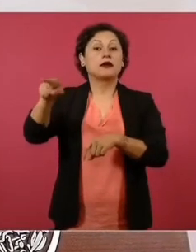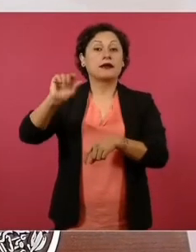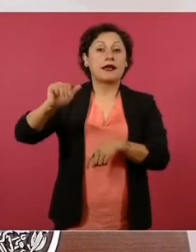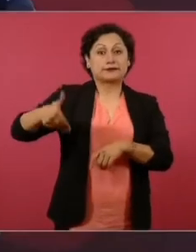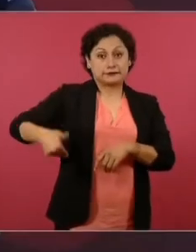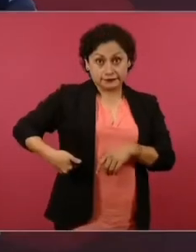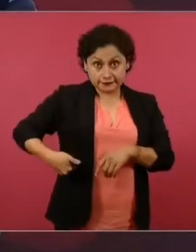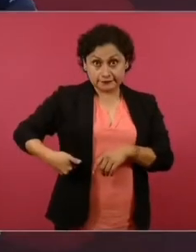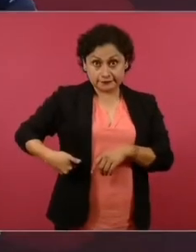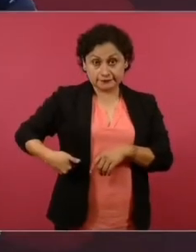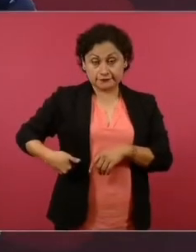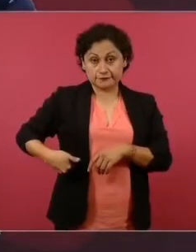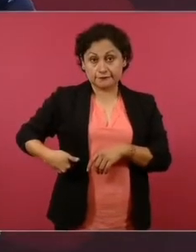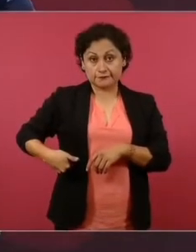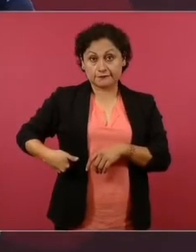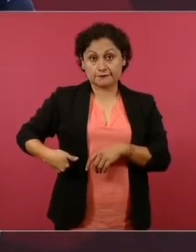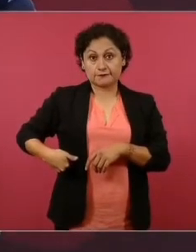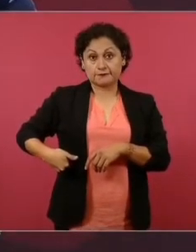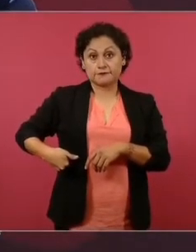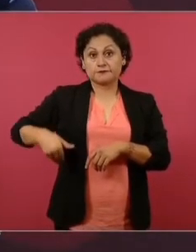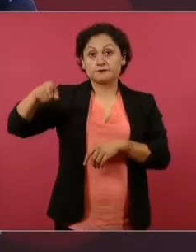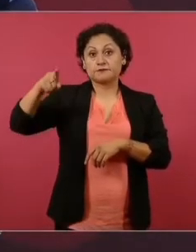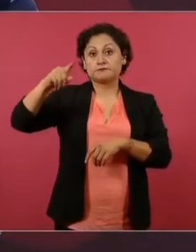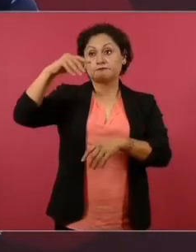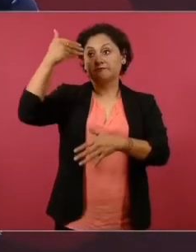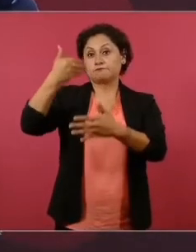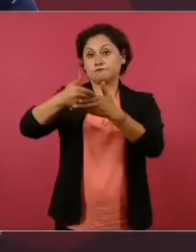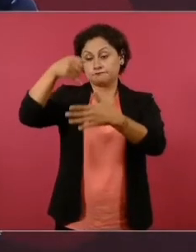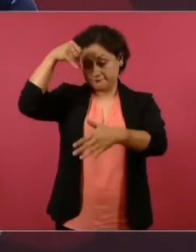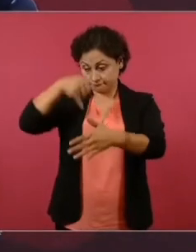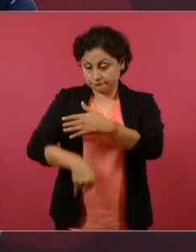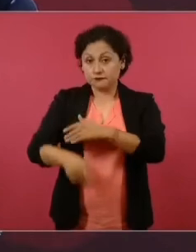están a mil 500, dos mil metros.